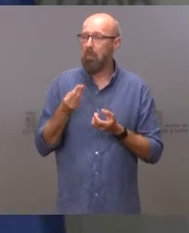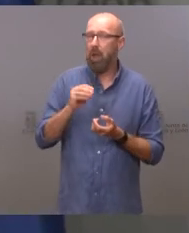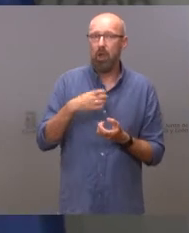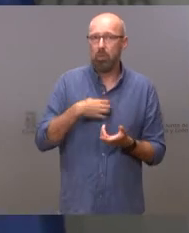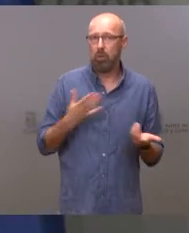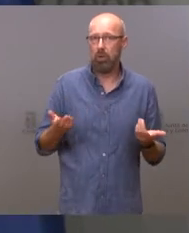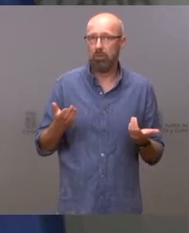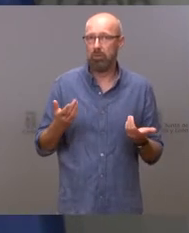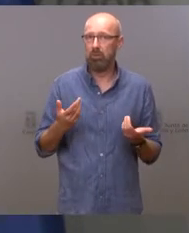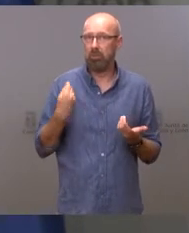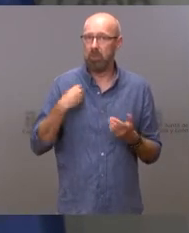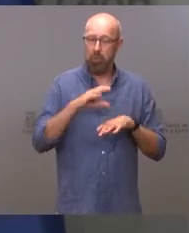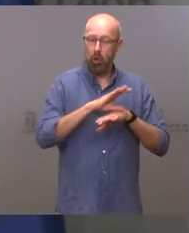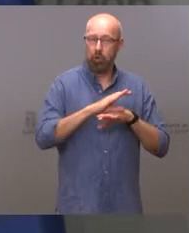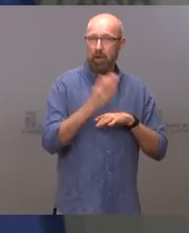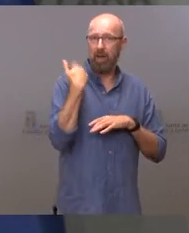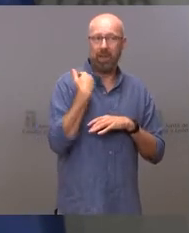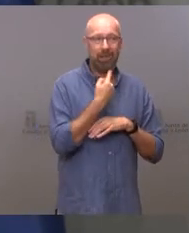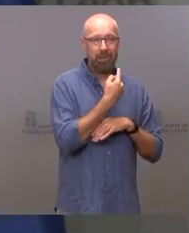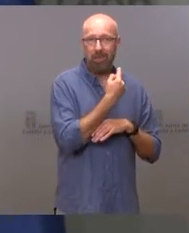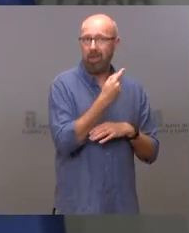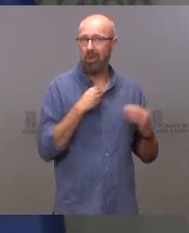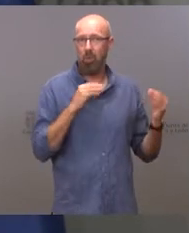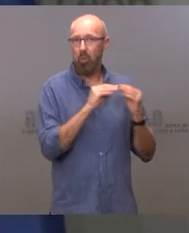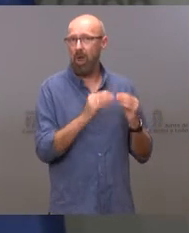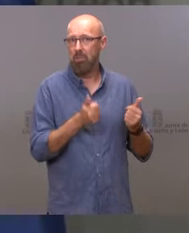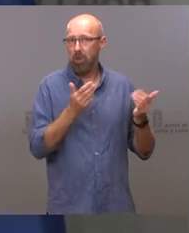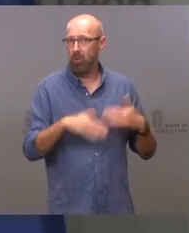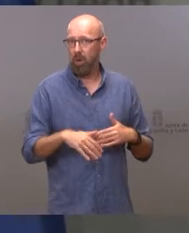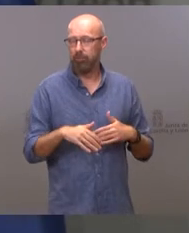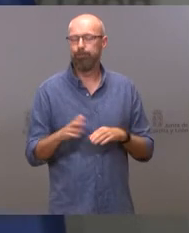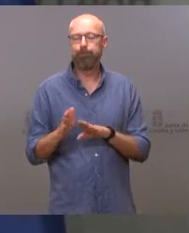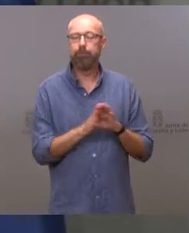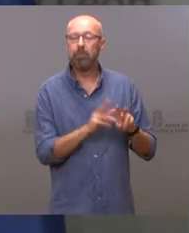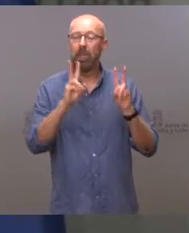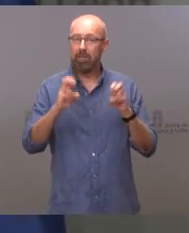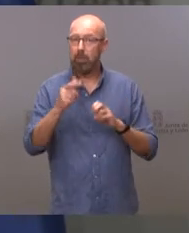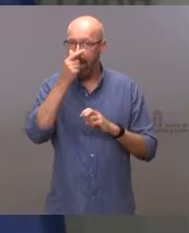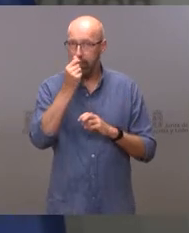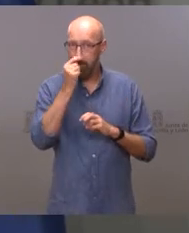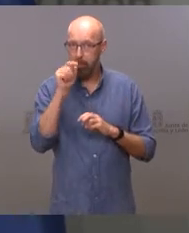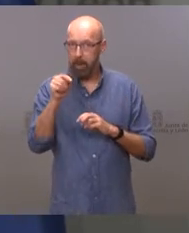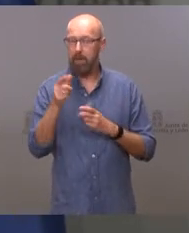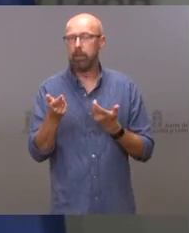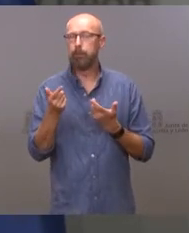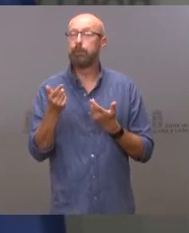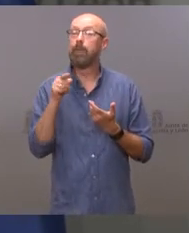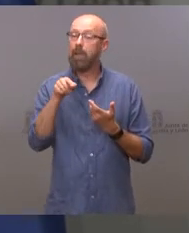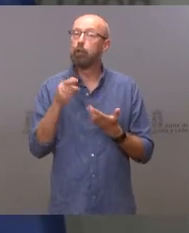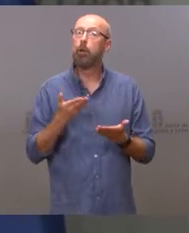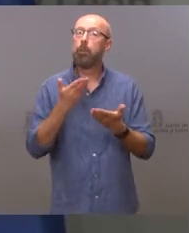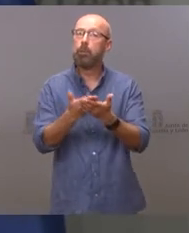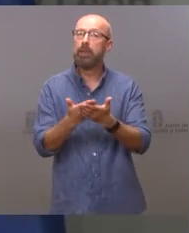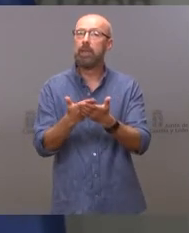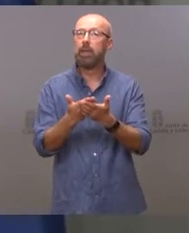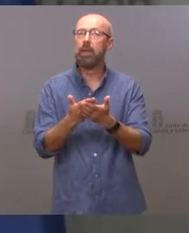me tengo que remitir a sus palabras. Sobre el asunto de la gripe, es una petición de varias